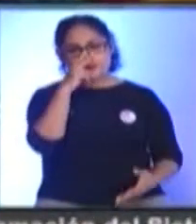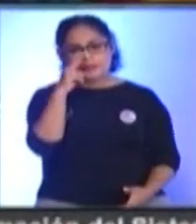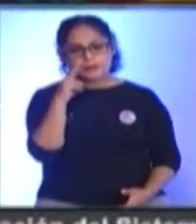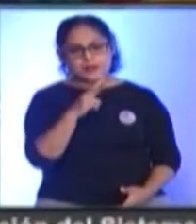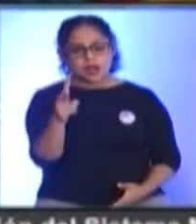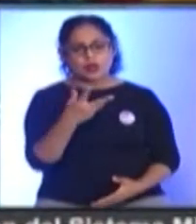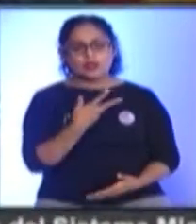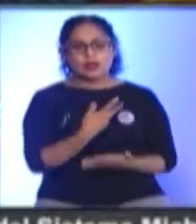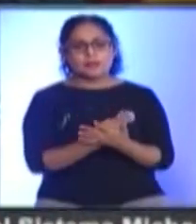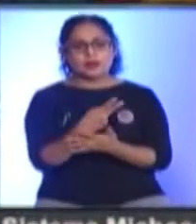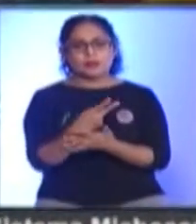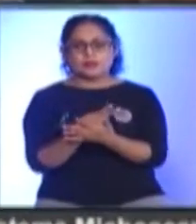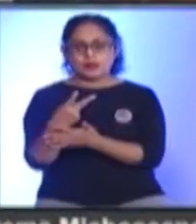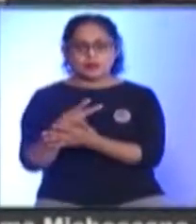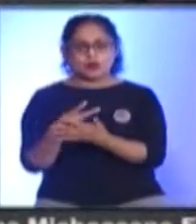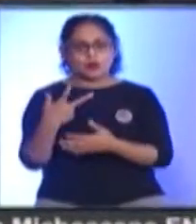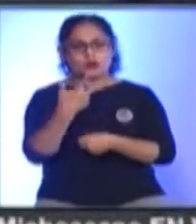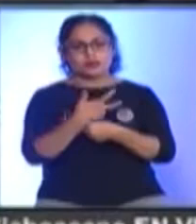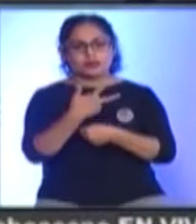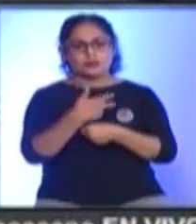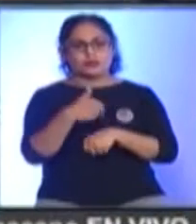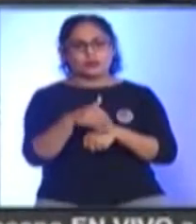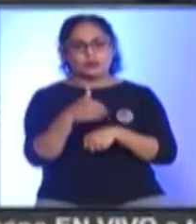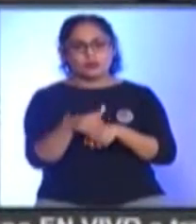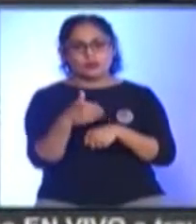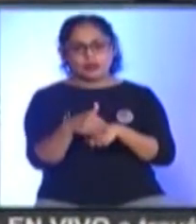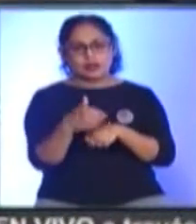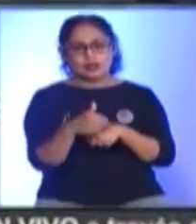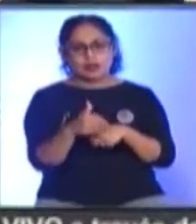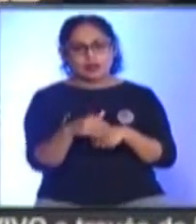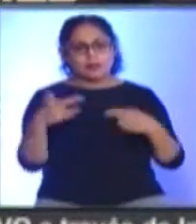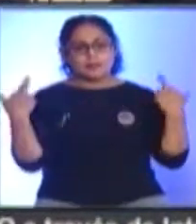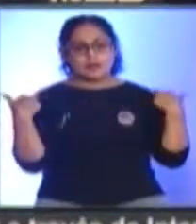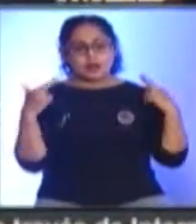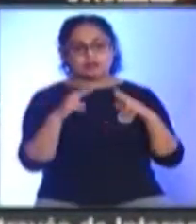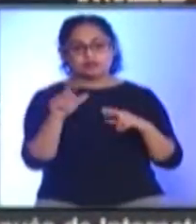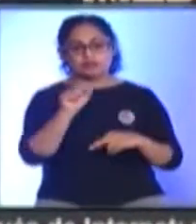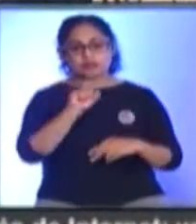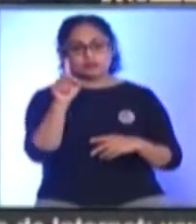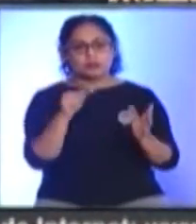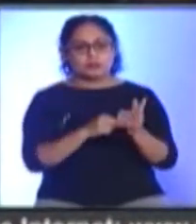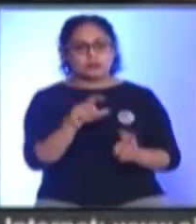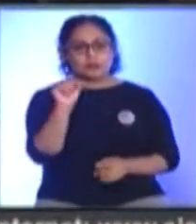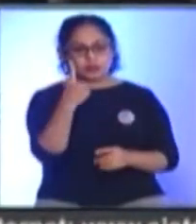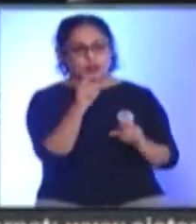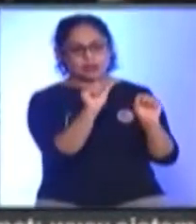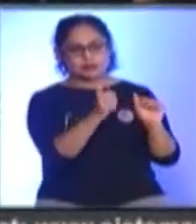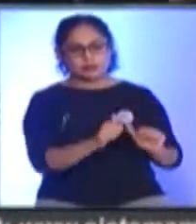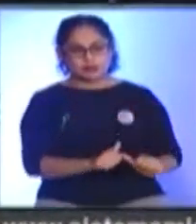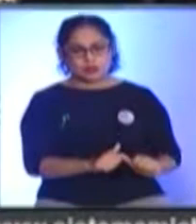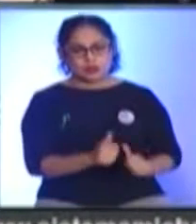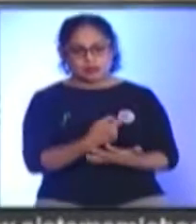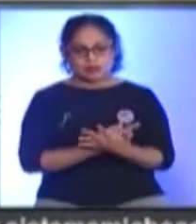Diversos premios En la octava edición Del concurso nacional Grandes maestros Del patrimonio artesanal 2021 Se trata De un